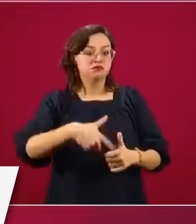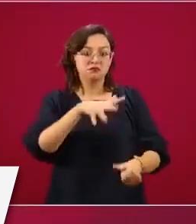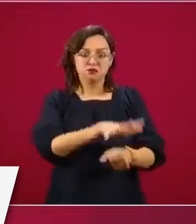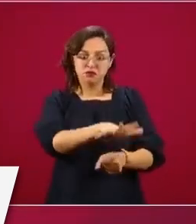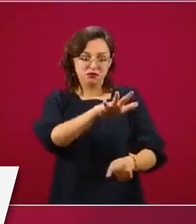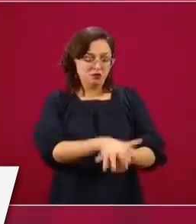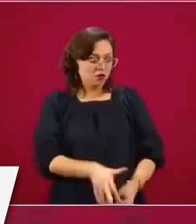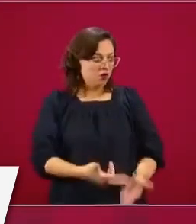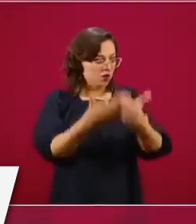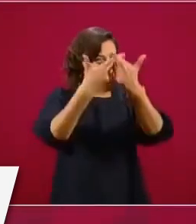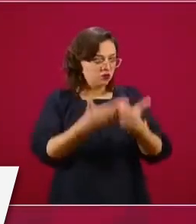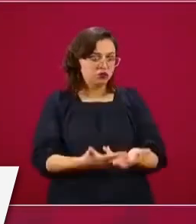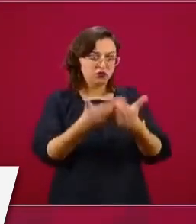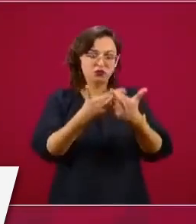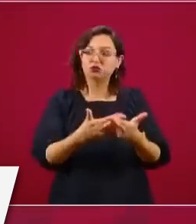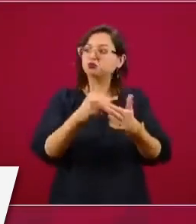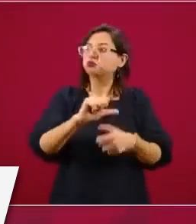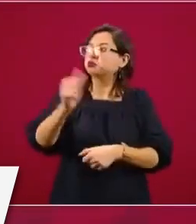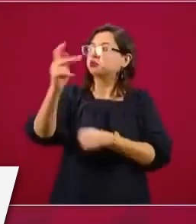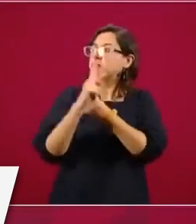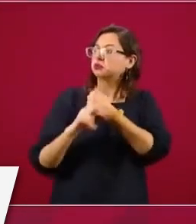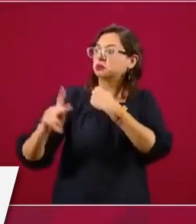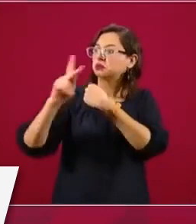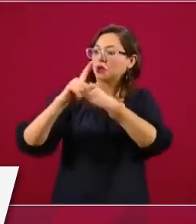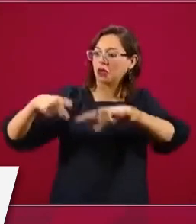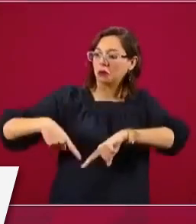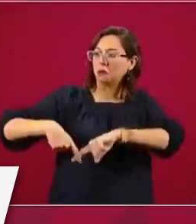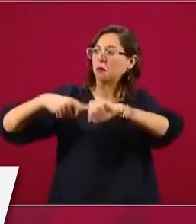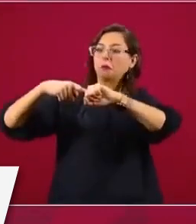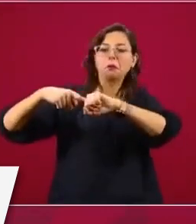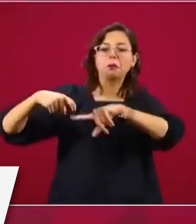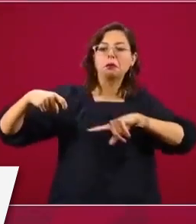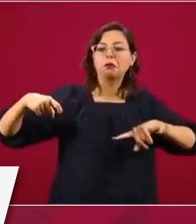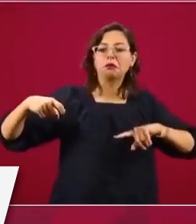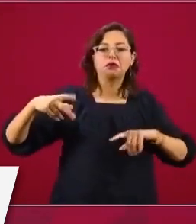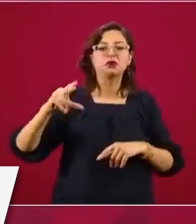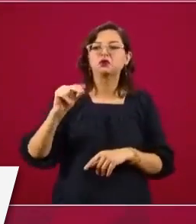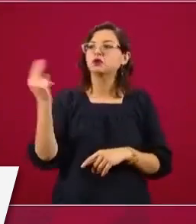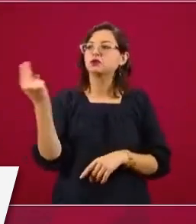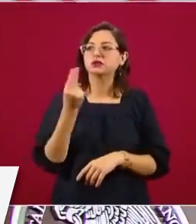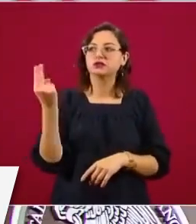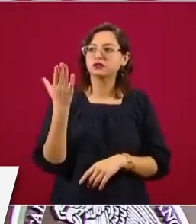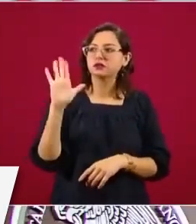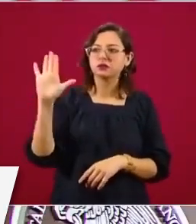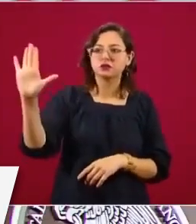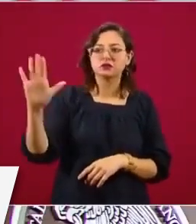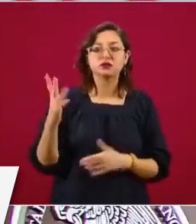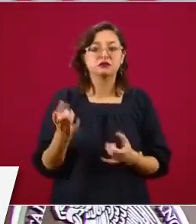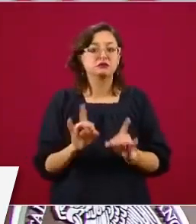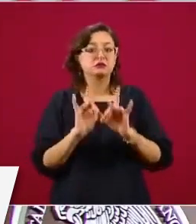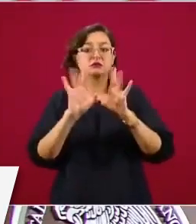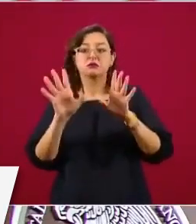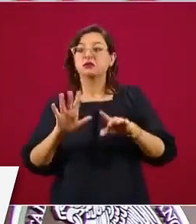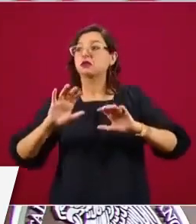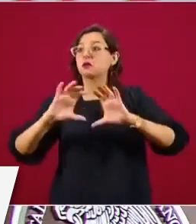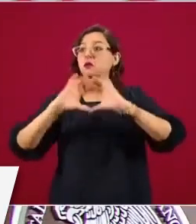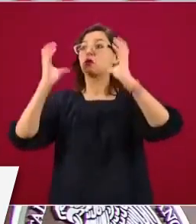suceda lo que suceda en cuanto a crisis por caídas de precios del petróleo,